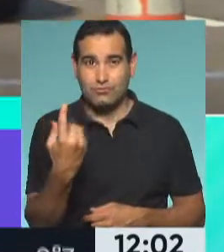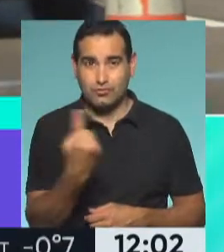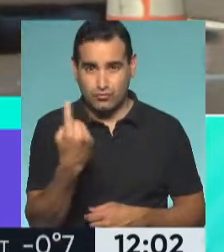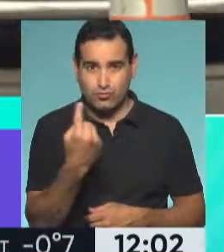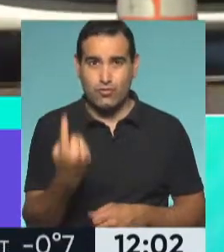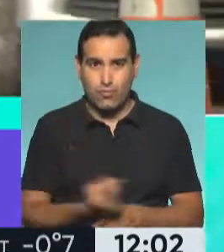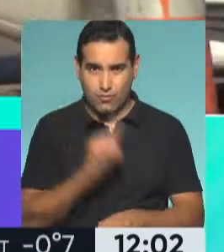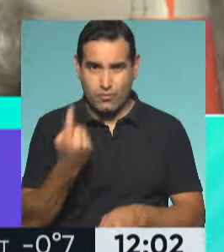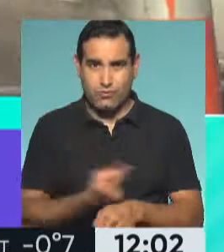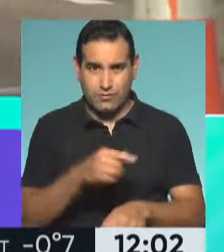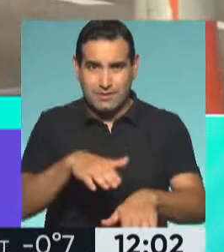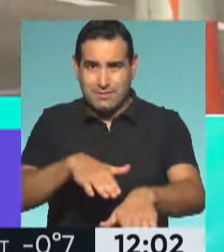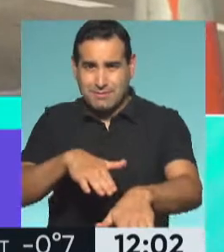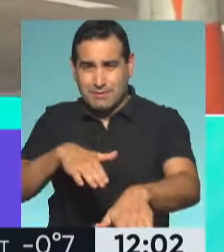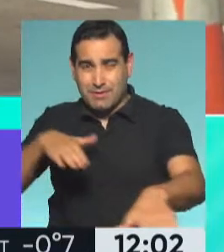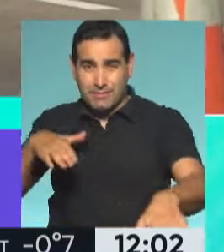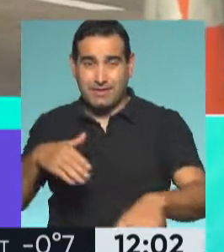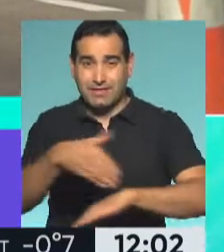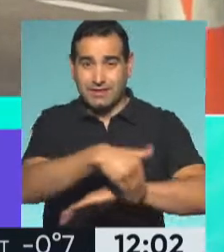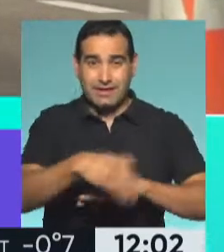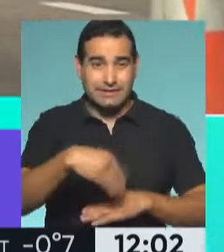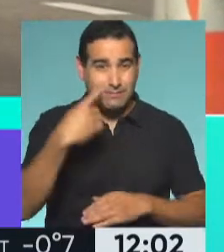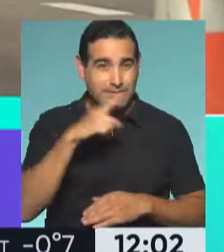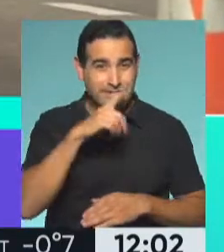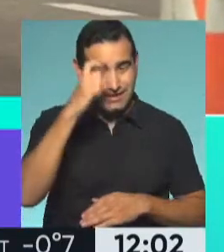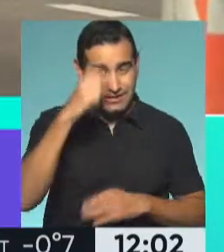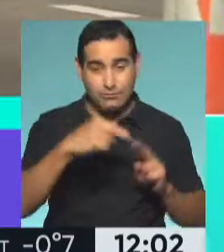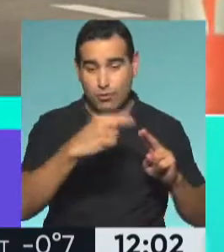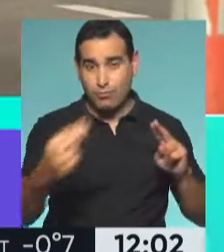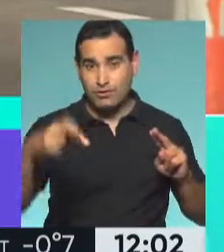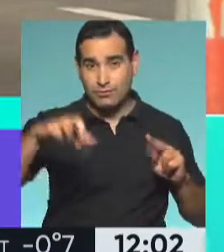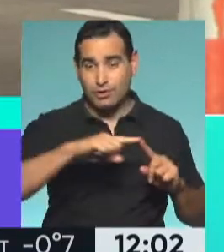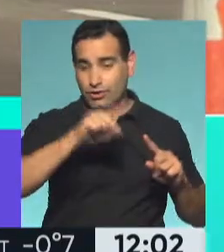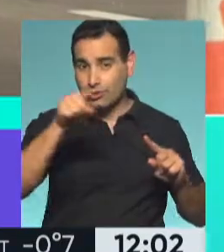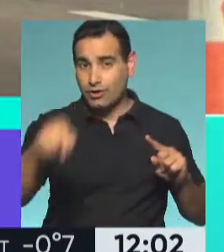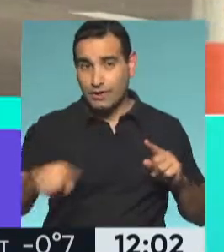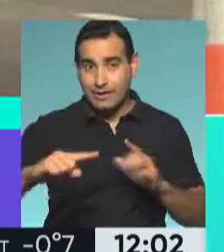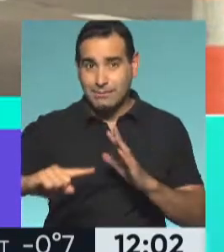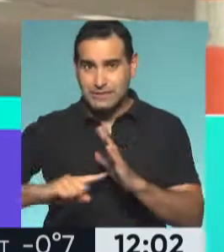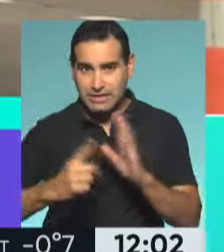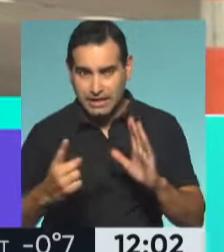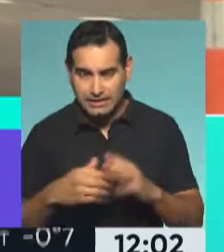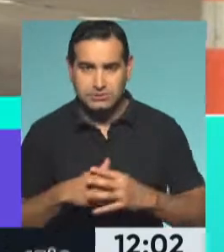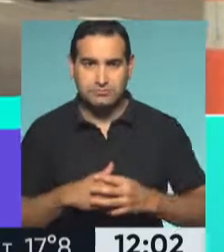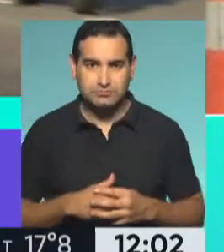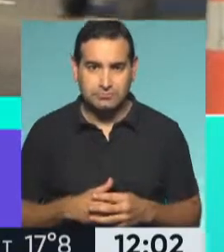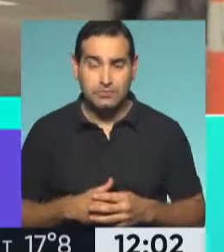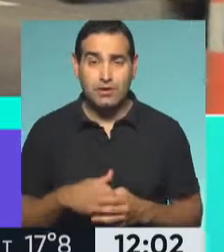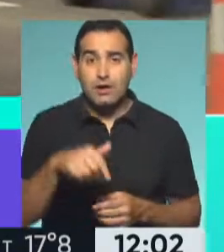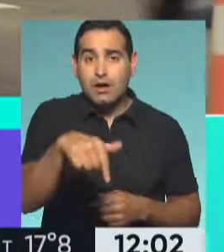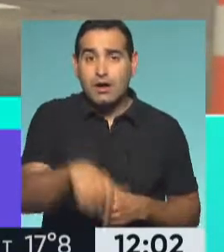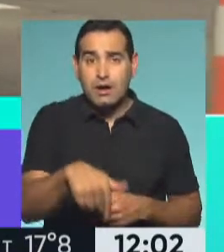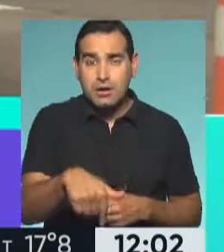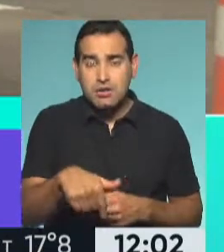cruzar desde Avenida Mitri por el puente Puey Redone hacia la capital federal. Pero bueno, ahora una suerte,